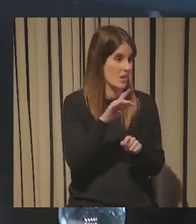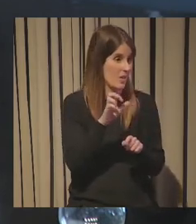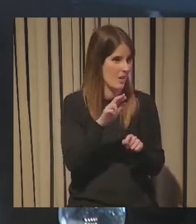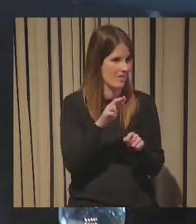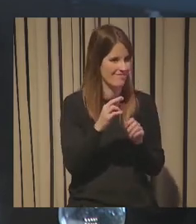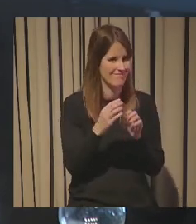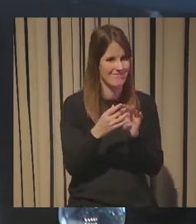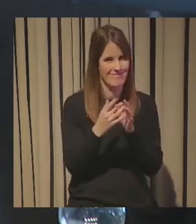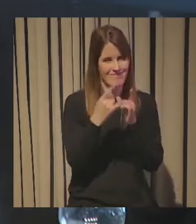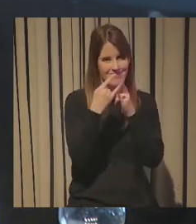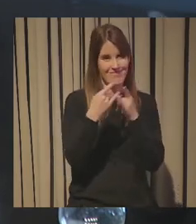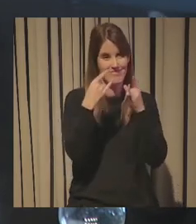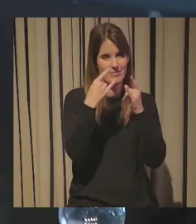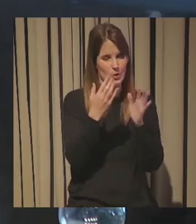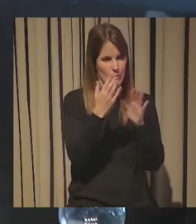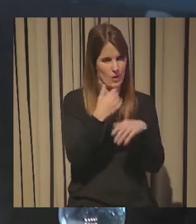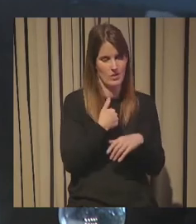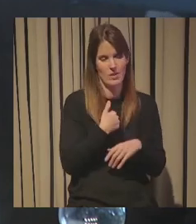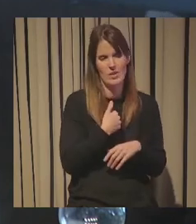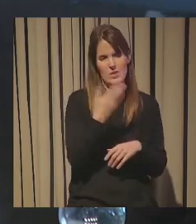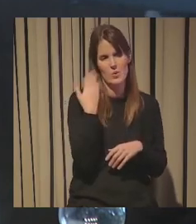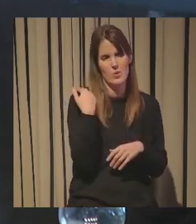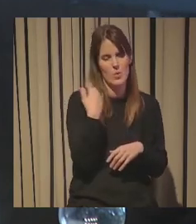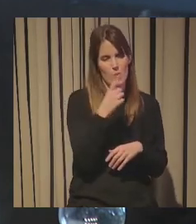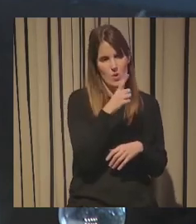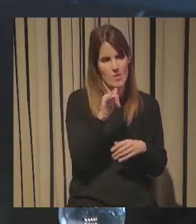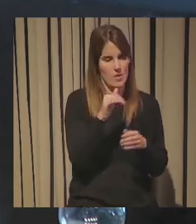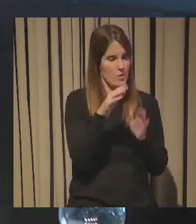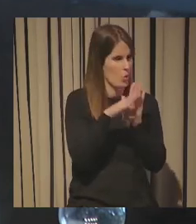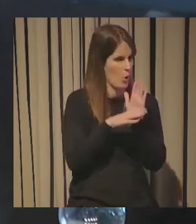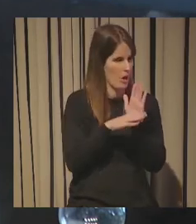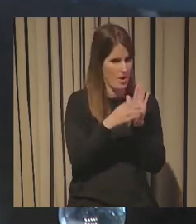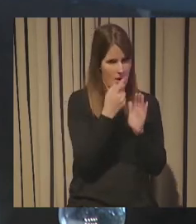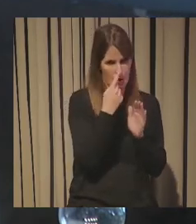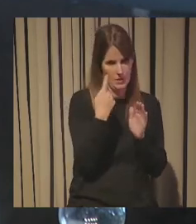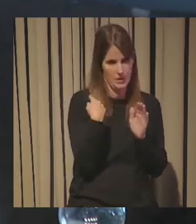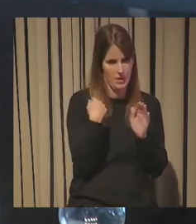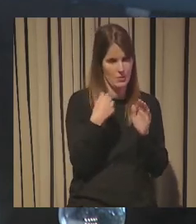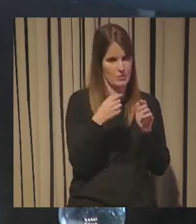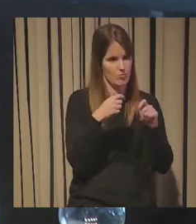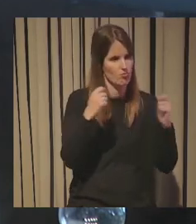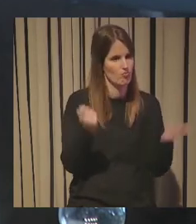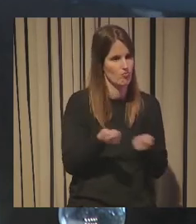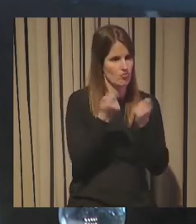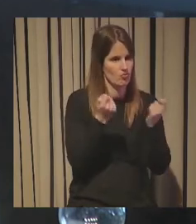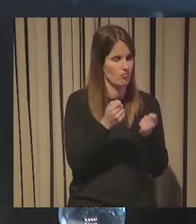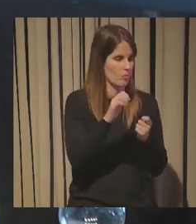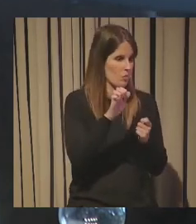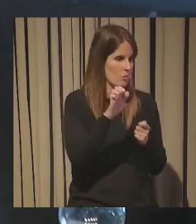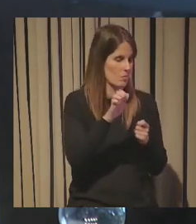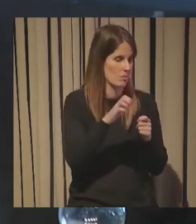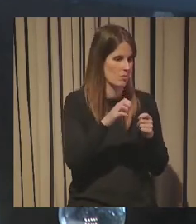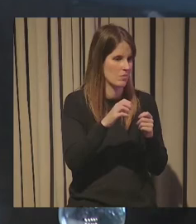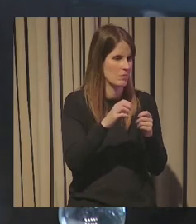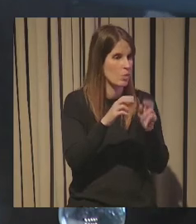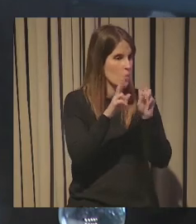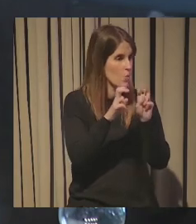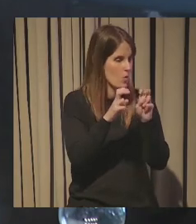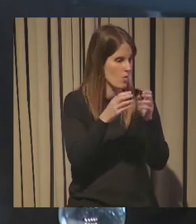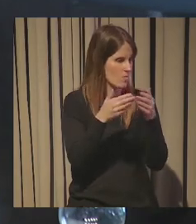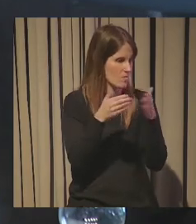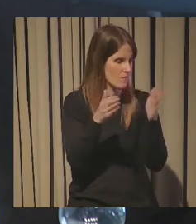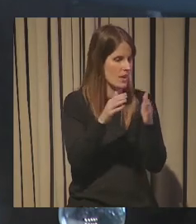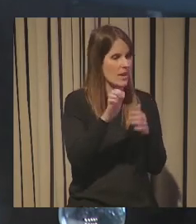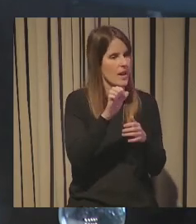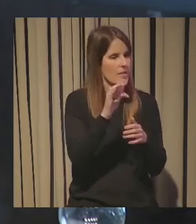nos pasó a nosotros con un contenido que estrenamos el año pasado en ETV1 que era una vez más una idea muy simple de